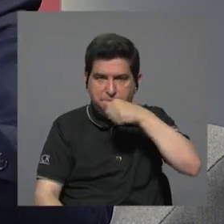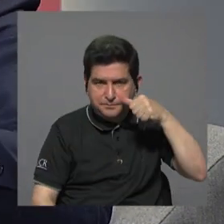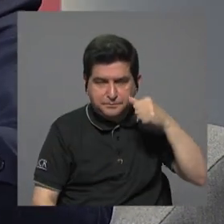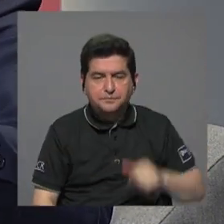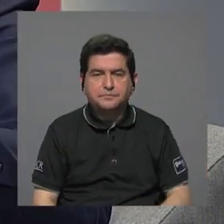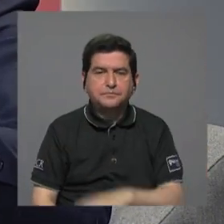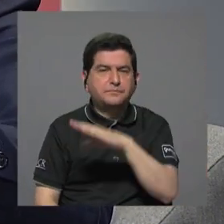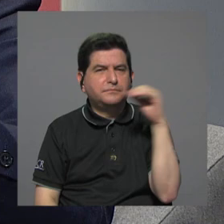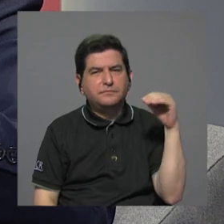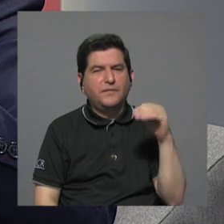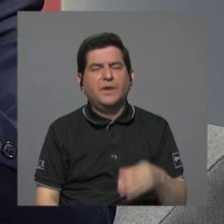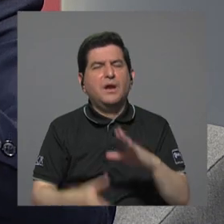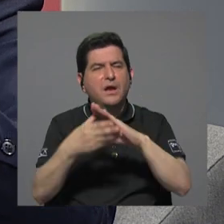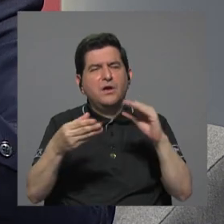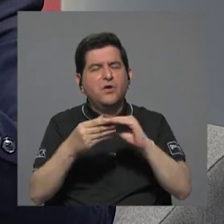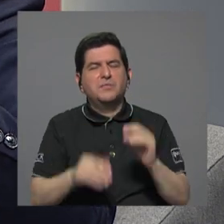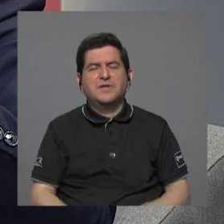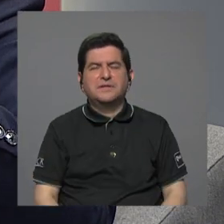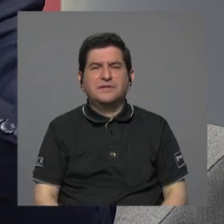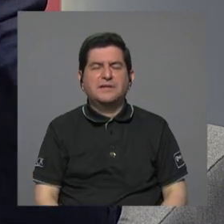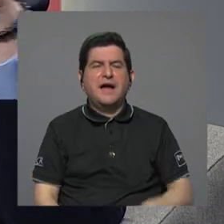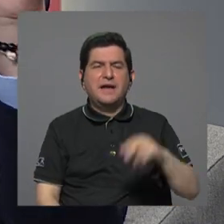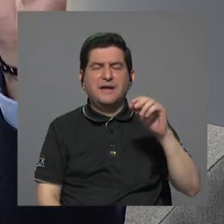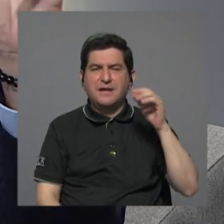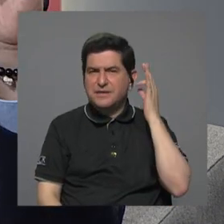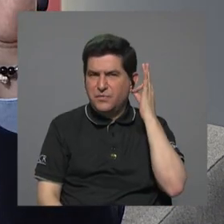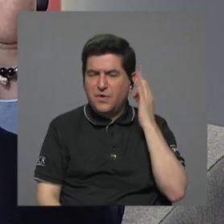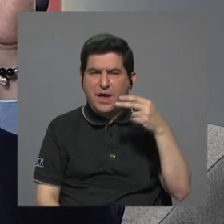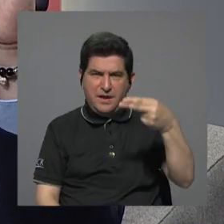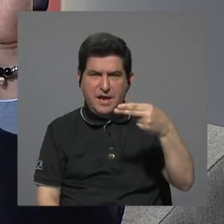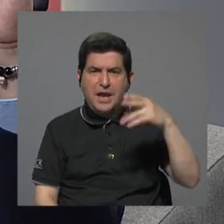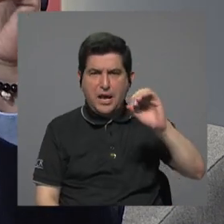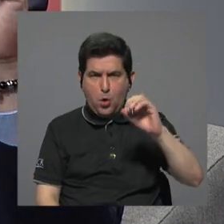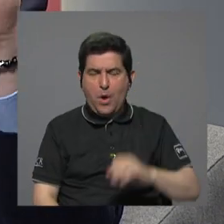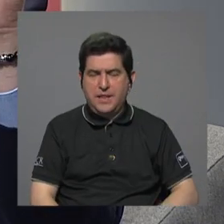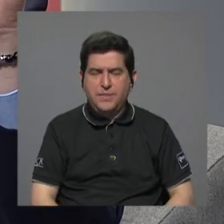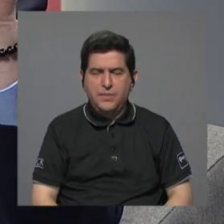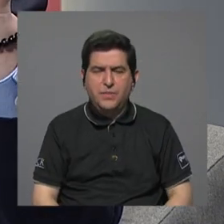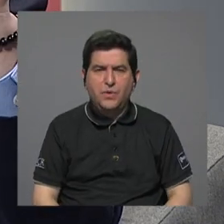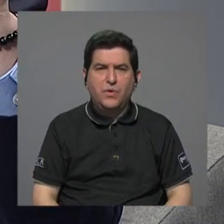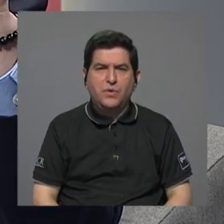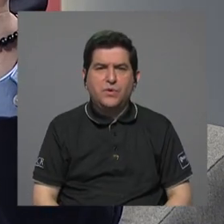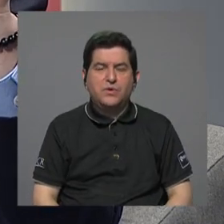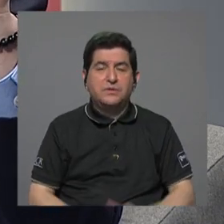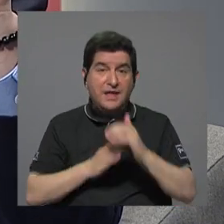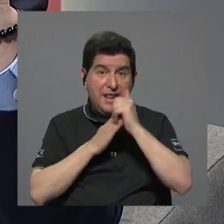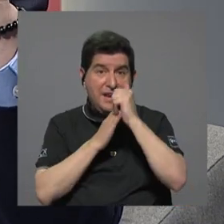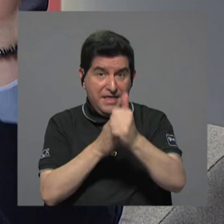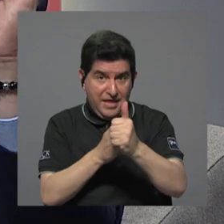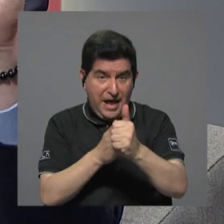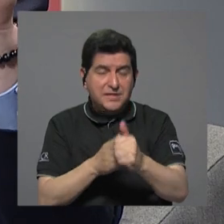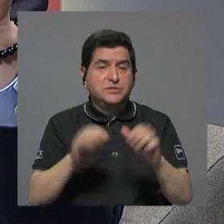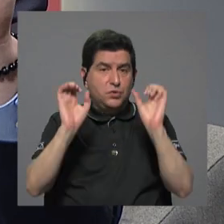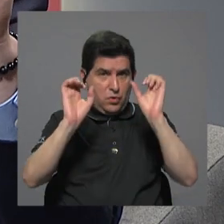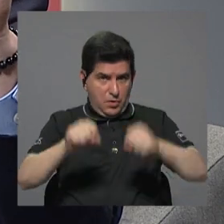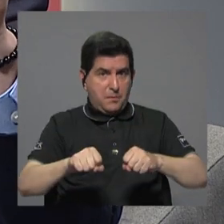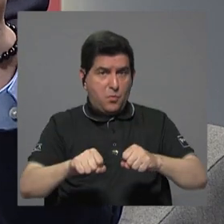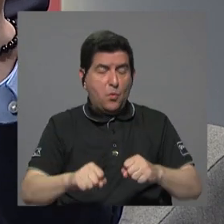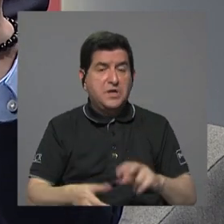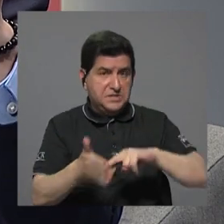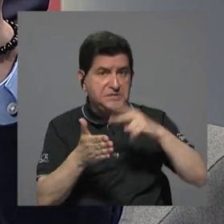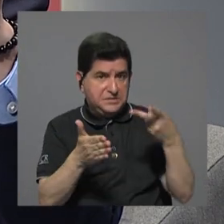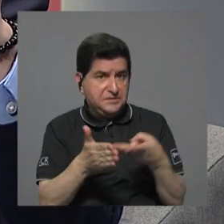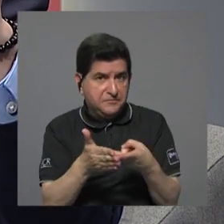y sobre lo que comentaba la ciudadana Hillary del tema la punta de lanza con respecto